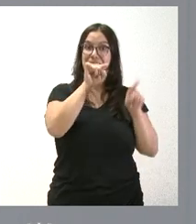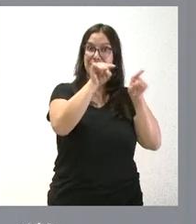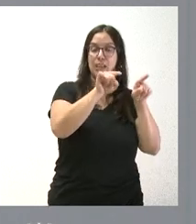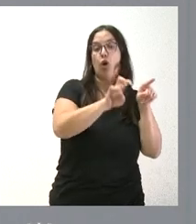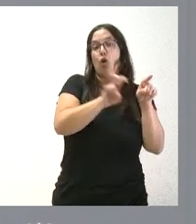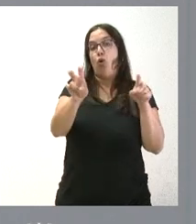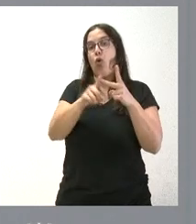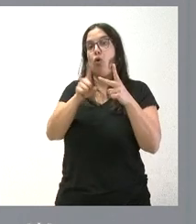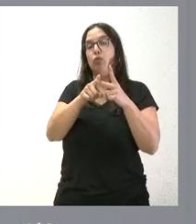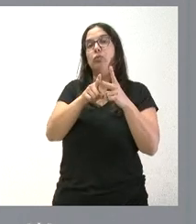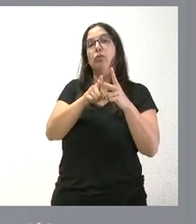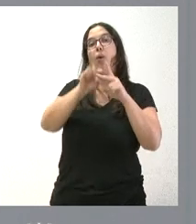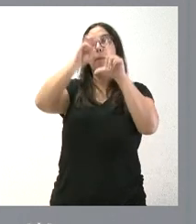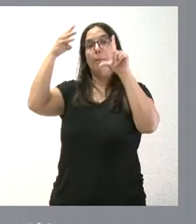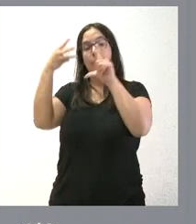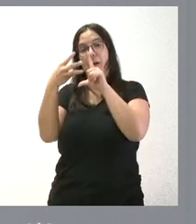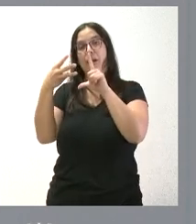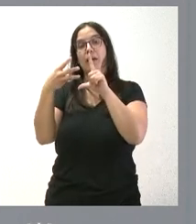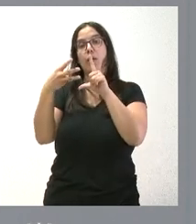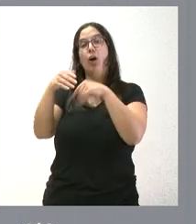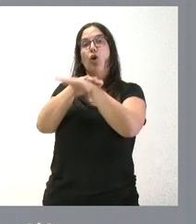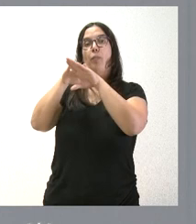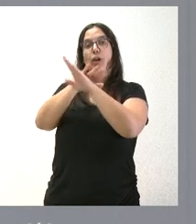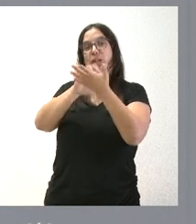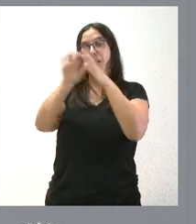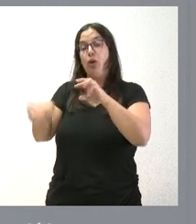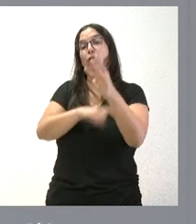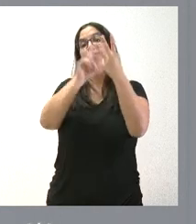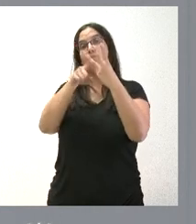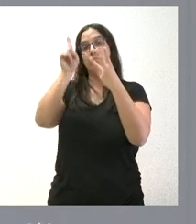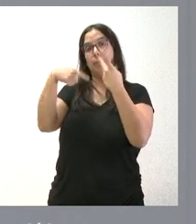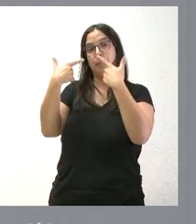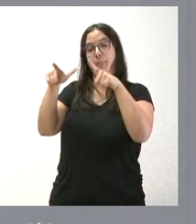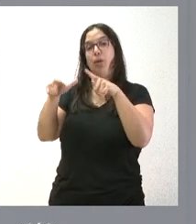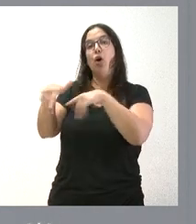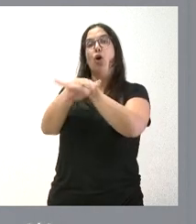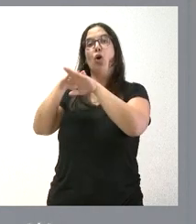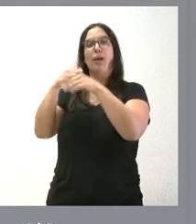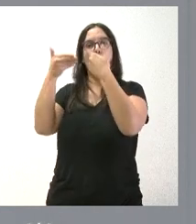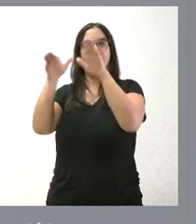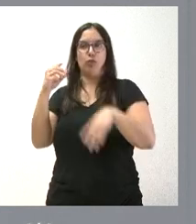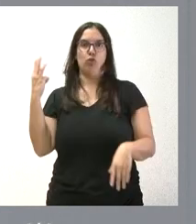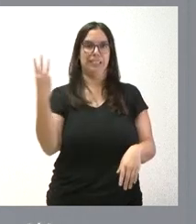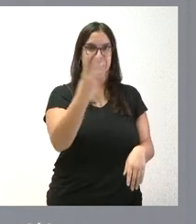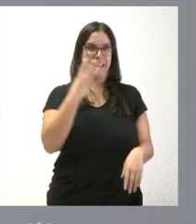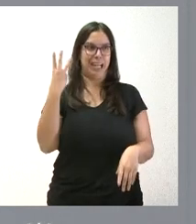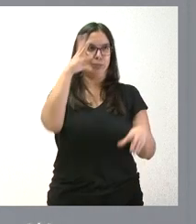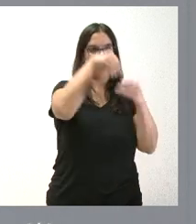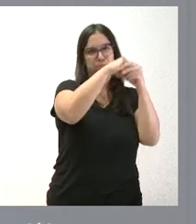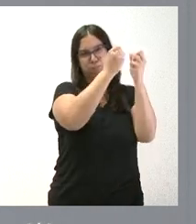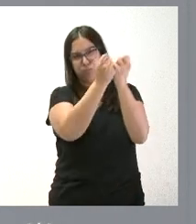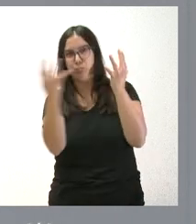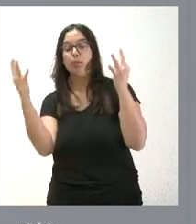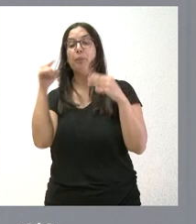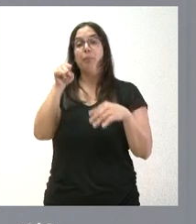bien a través de la página del Gobierno de Castilla y León o bien a través de la página de Gobierno Abierto. Además, hay que decir que en estos